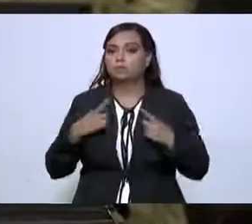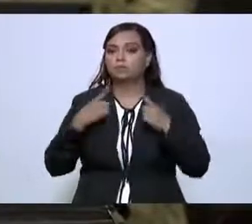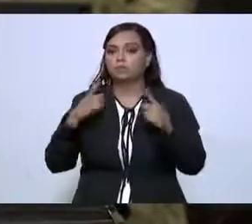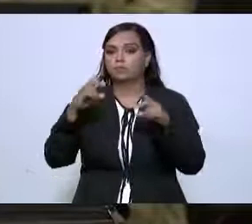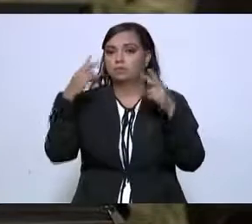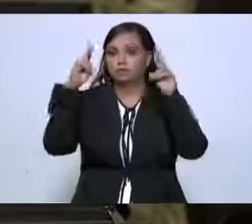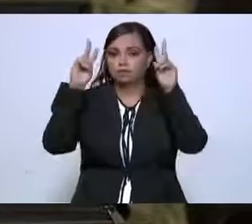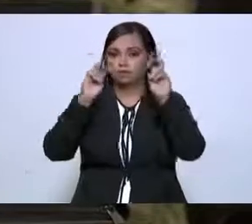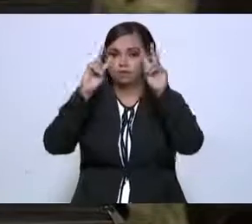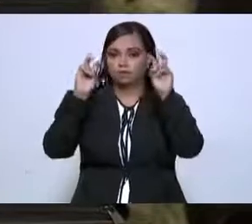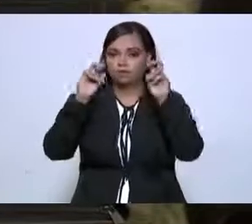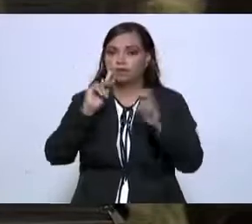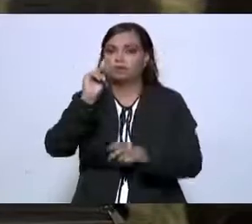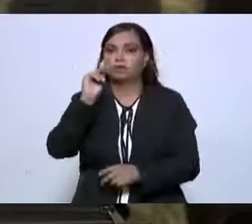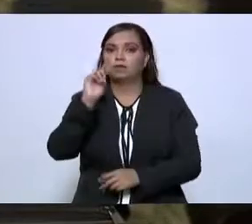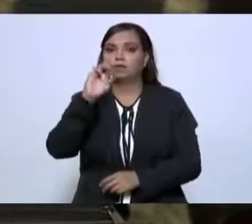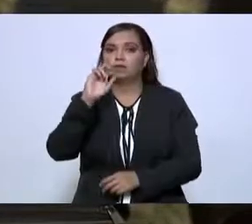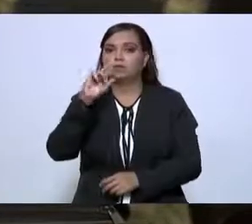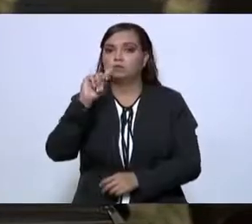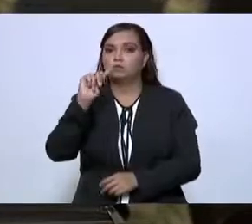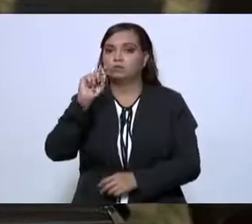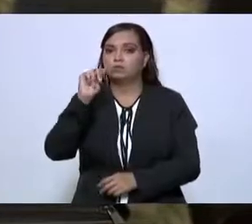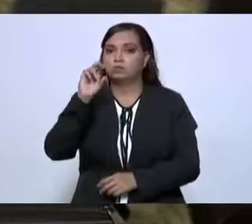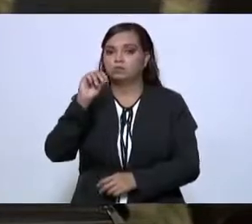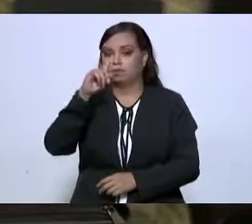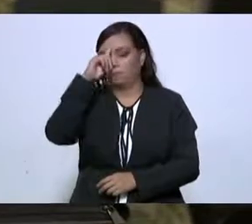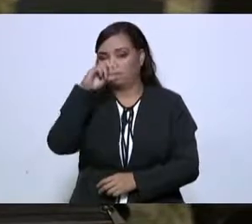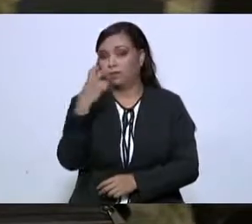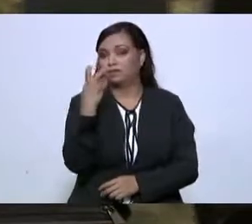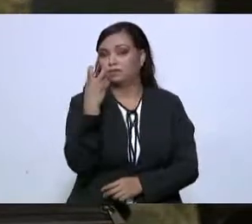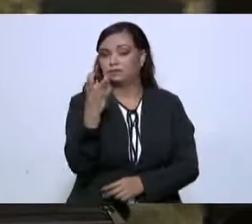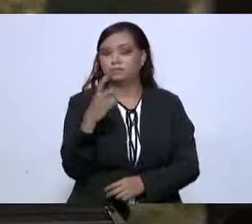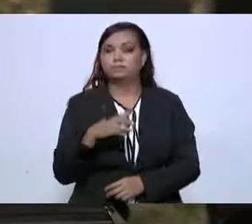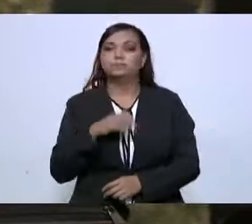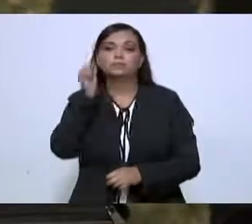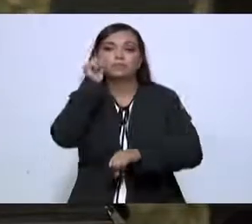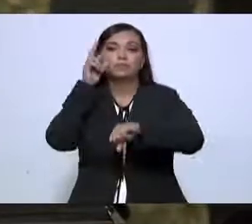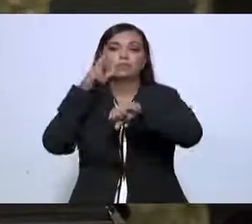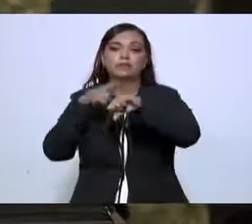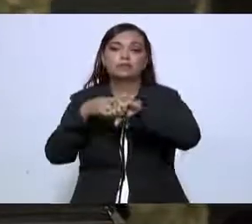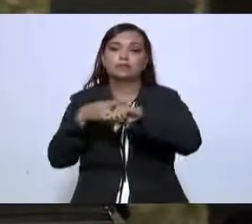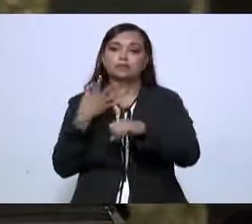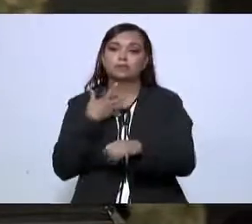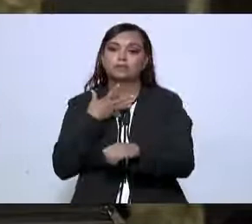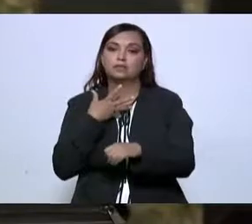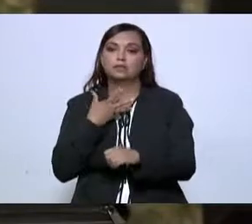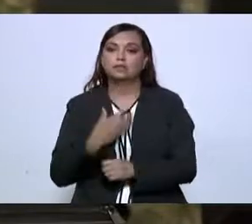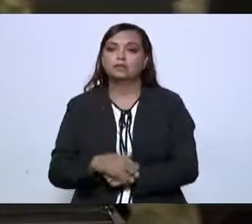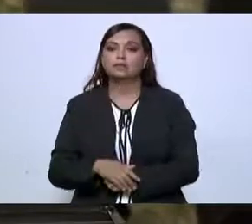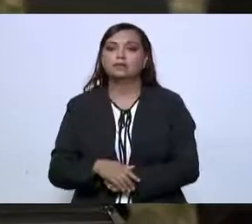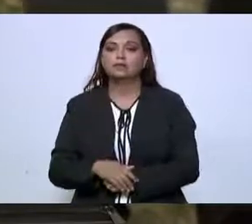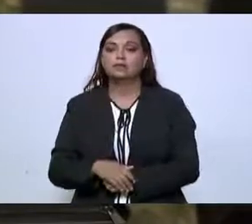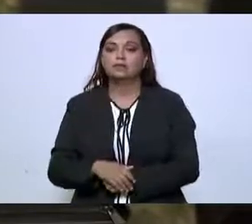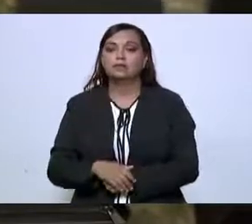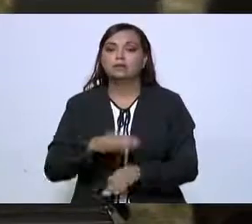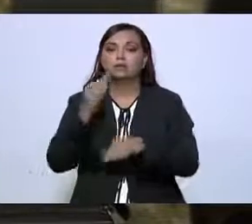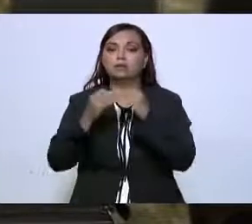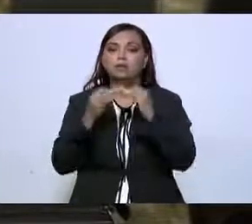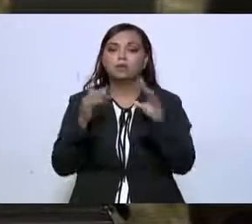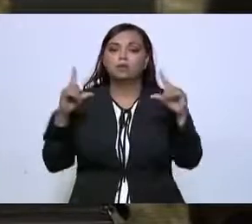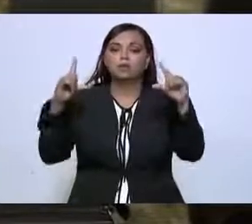llama presupuesto. Para ello, la Secretaría establece los controles y las